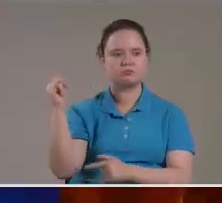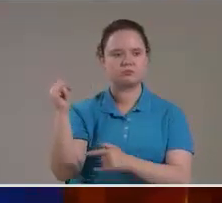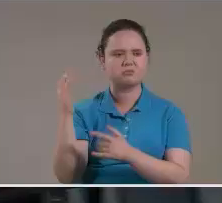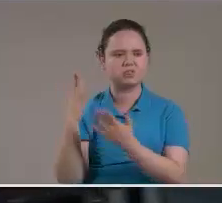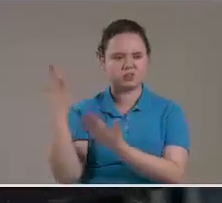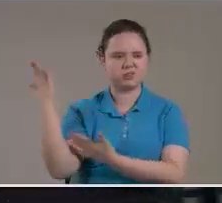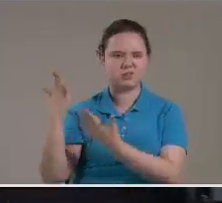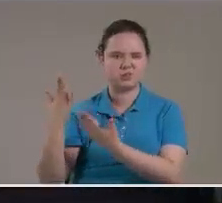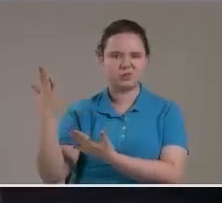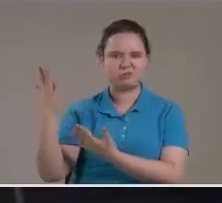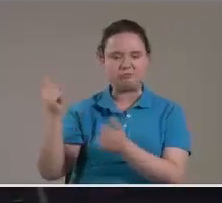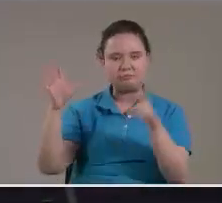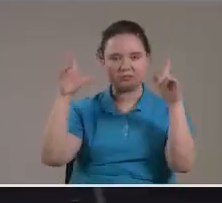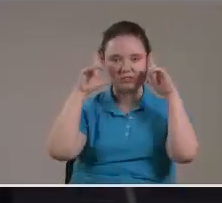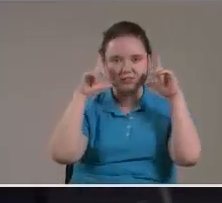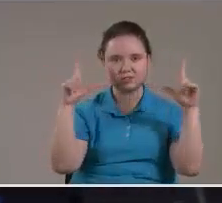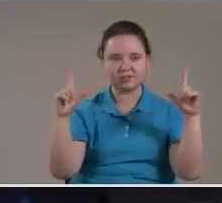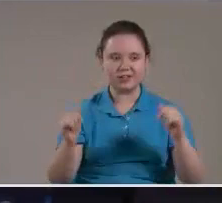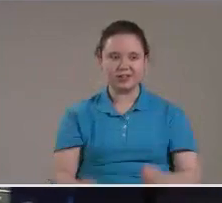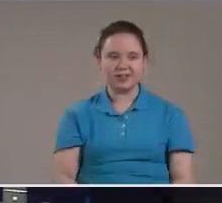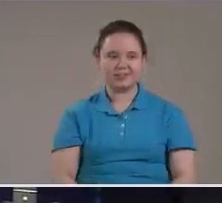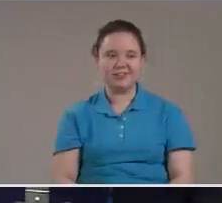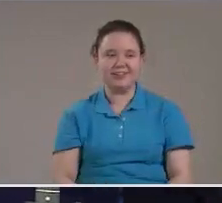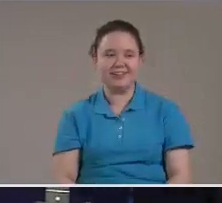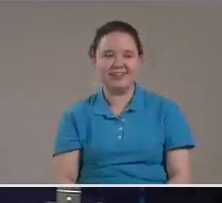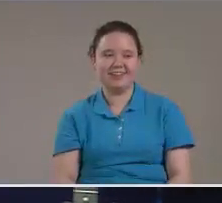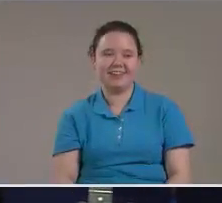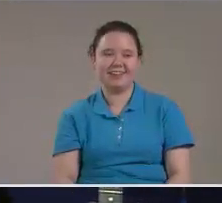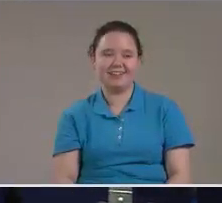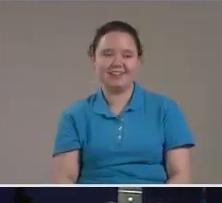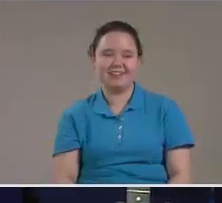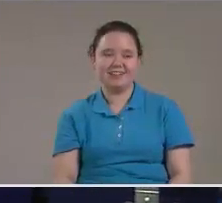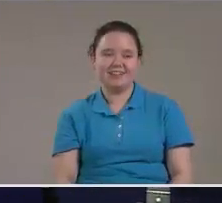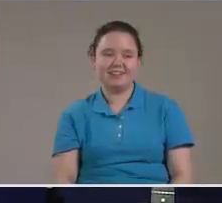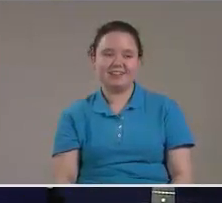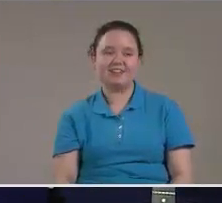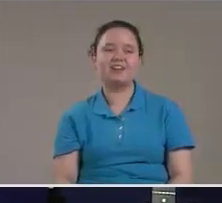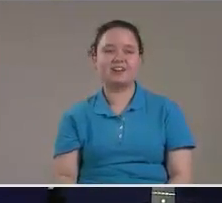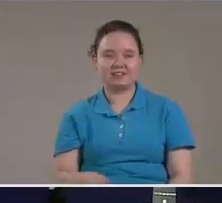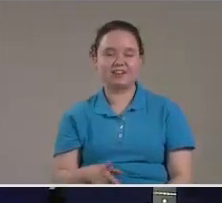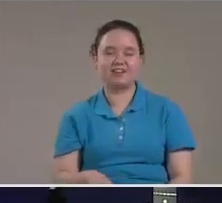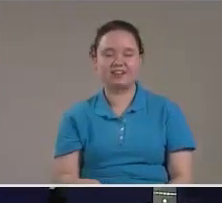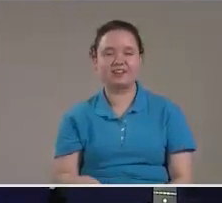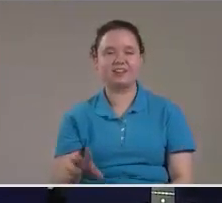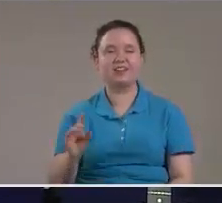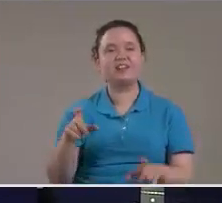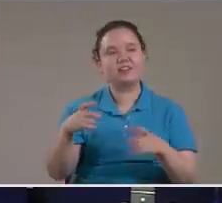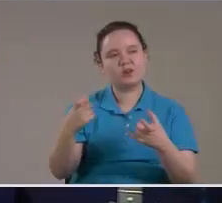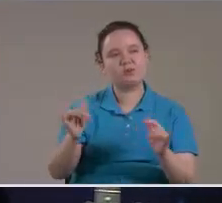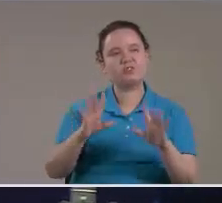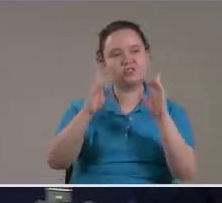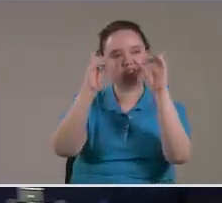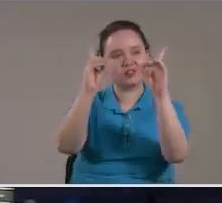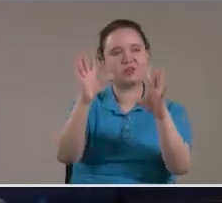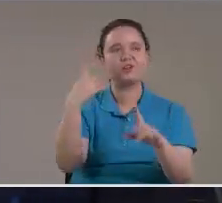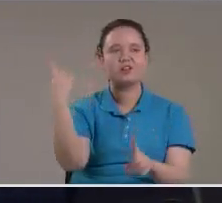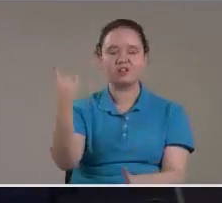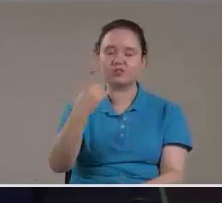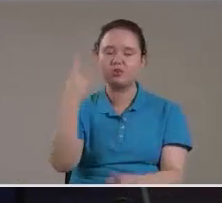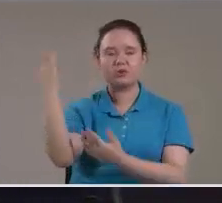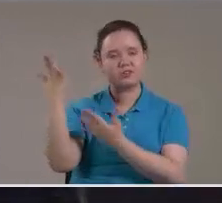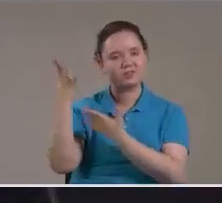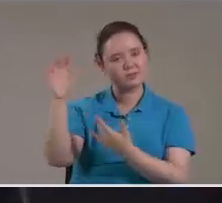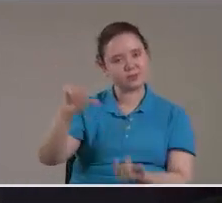El culto de la iglesia católica es un culto al sol Si usted mira como se desarrolla todo su